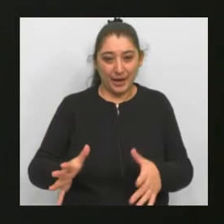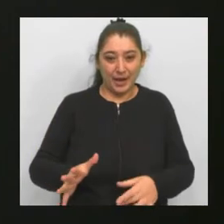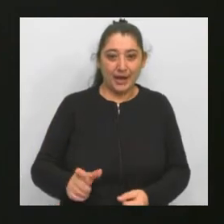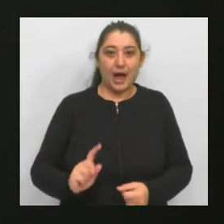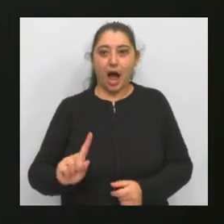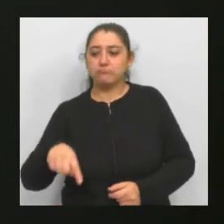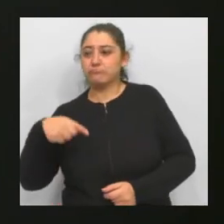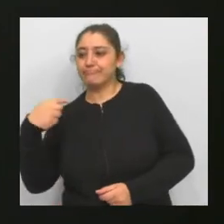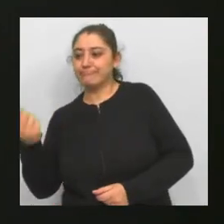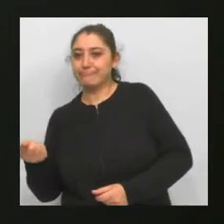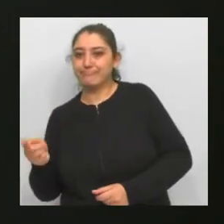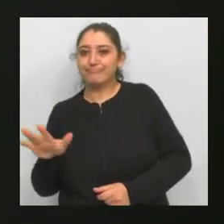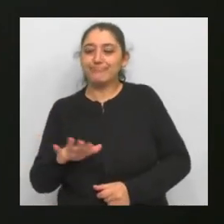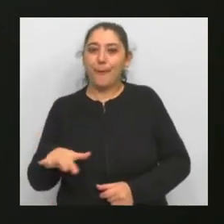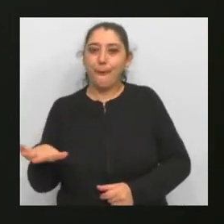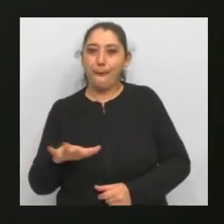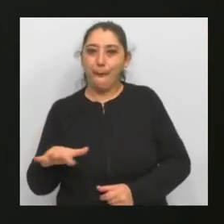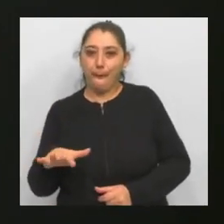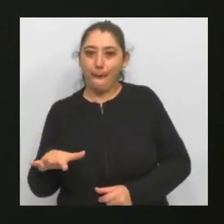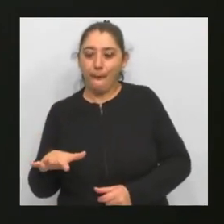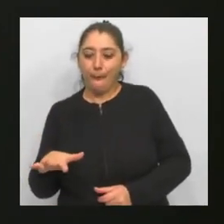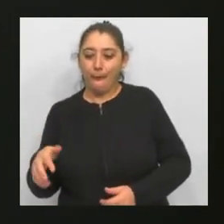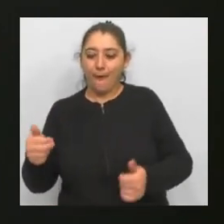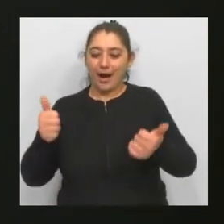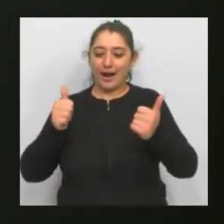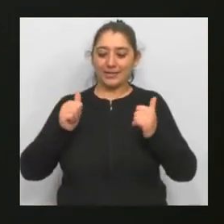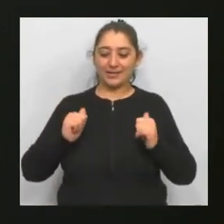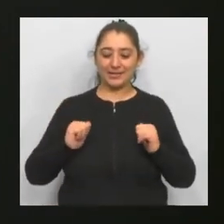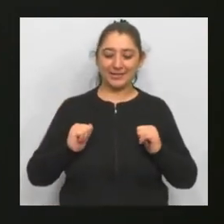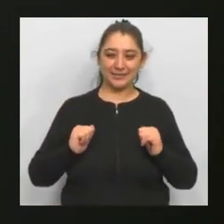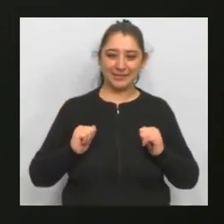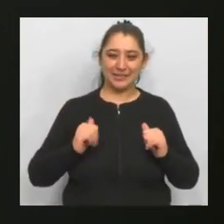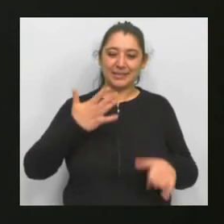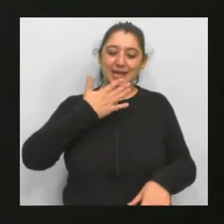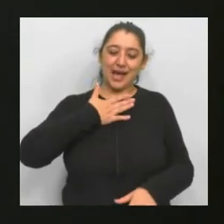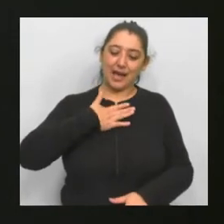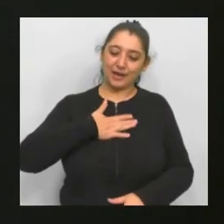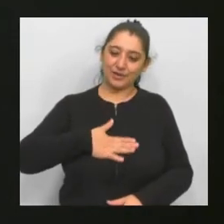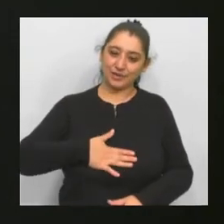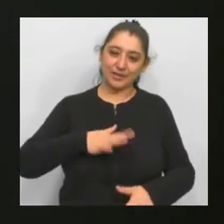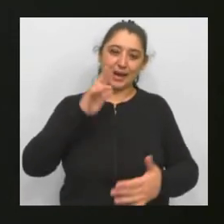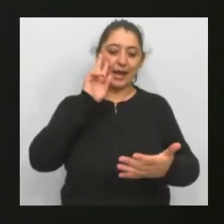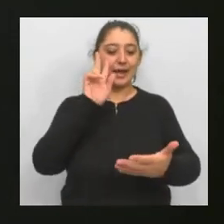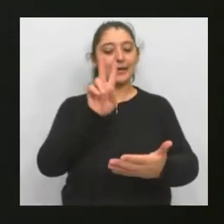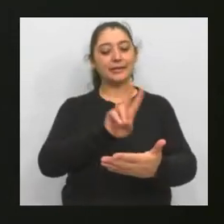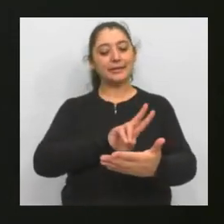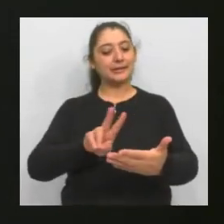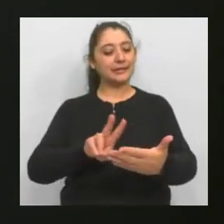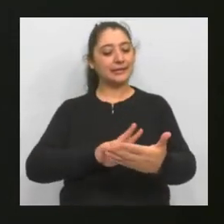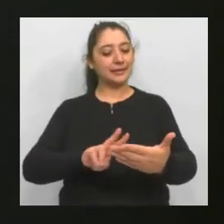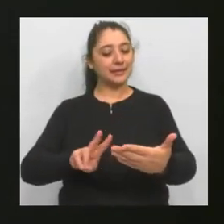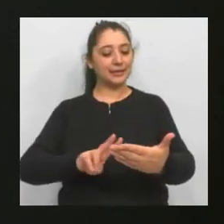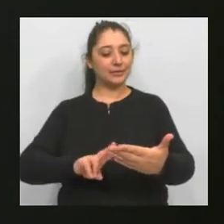otro que vos decís que es el espacio íntimo de la lectura, el espacio de lectura y hasta reflexión y